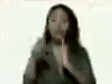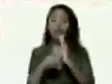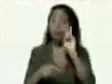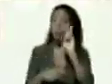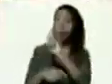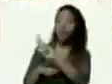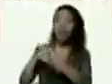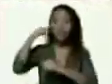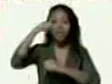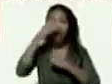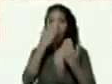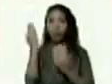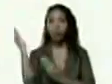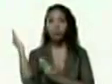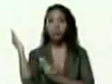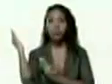video